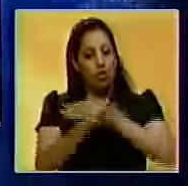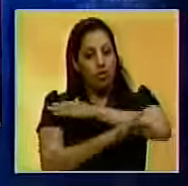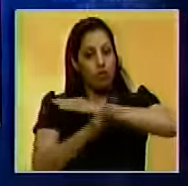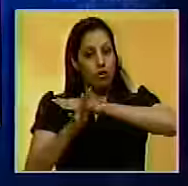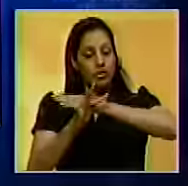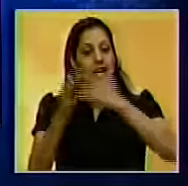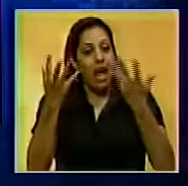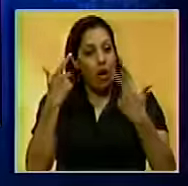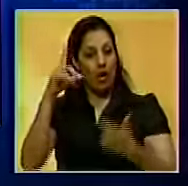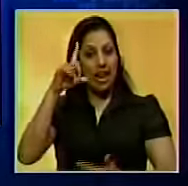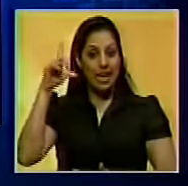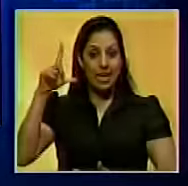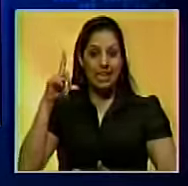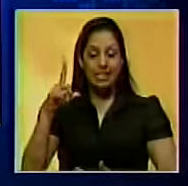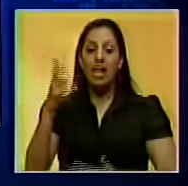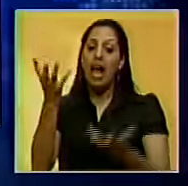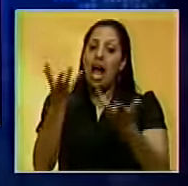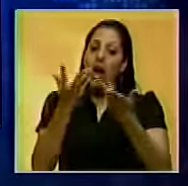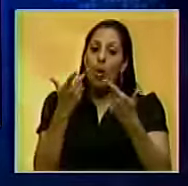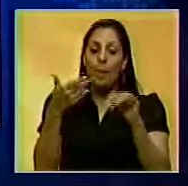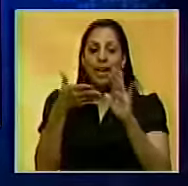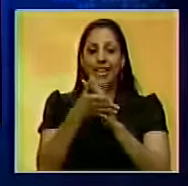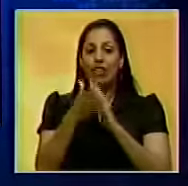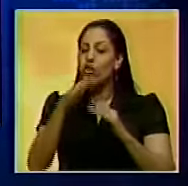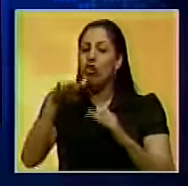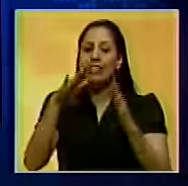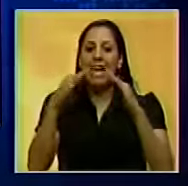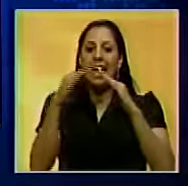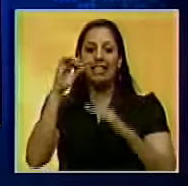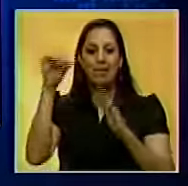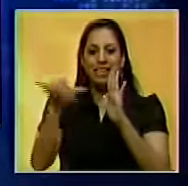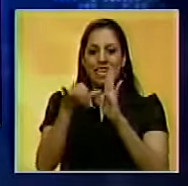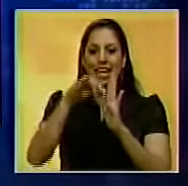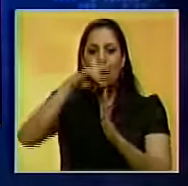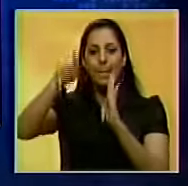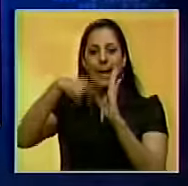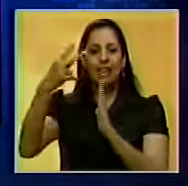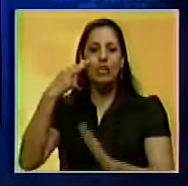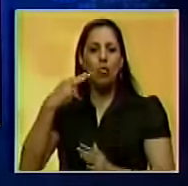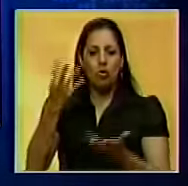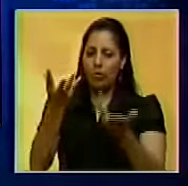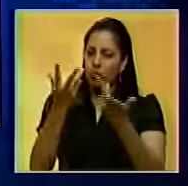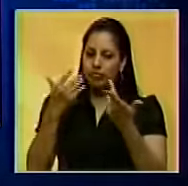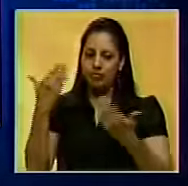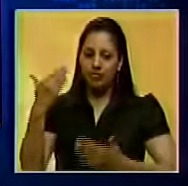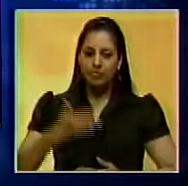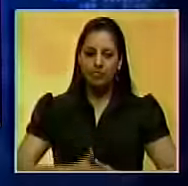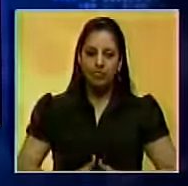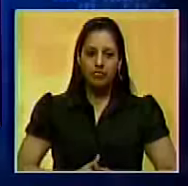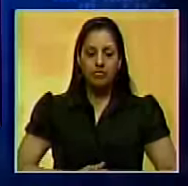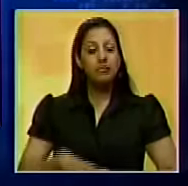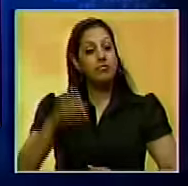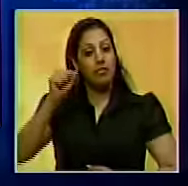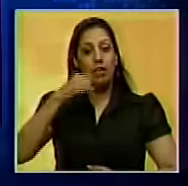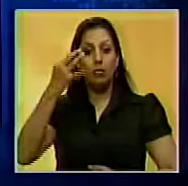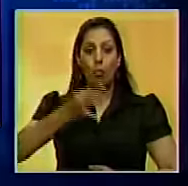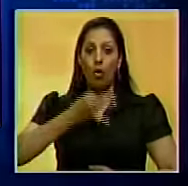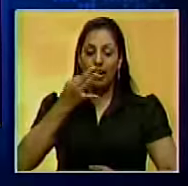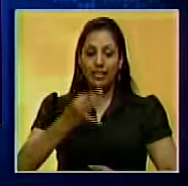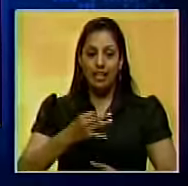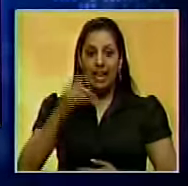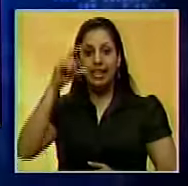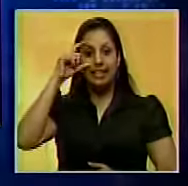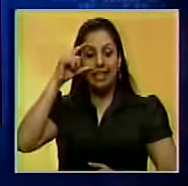Liz Flores nos reporta en vivo desde la Casa Amarilla. Liz, adelante, buenas tardes, cuéntanos. Sí, buenas tardes,